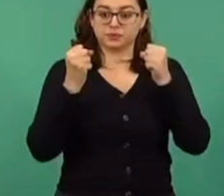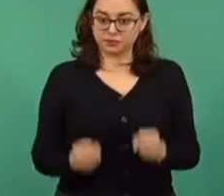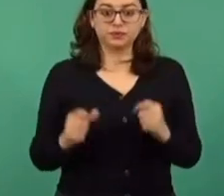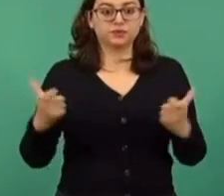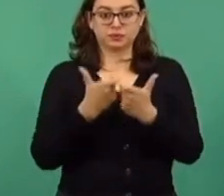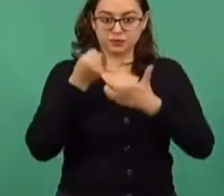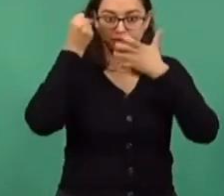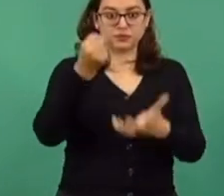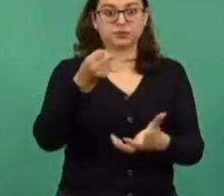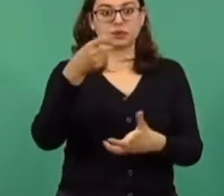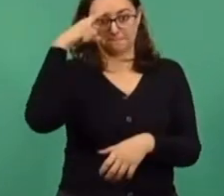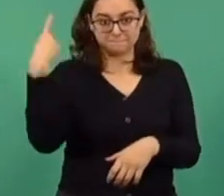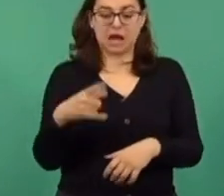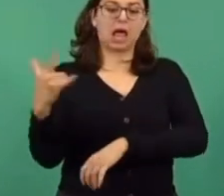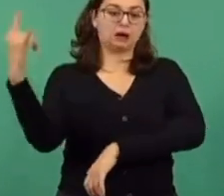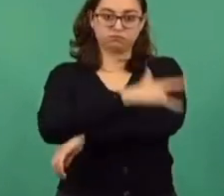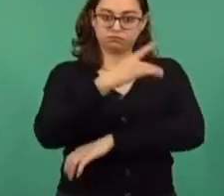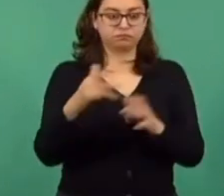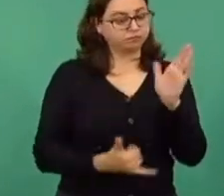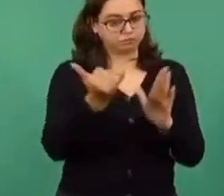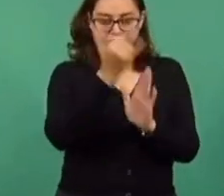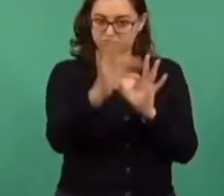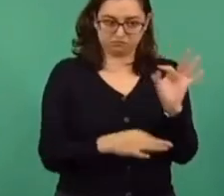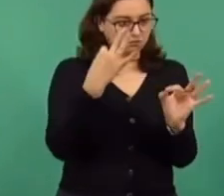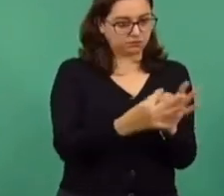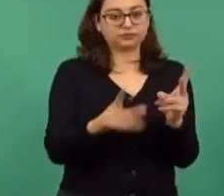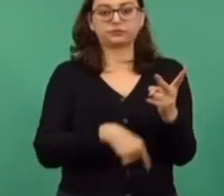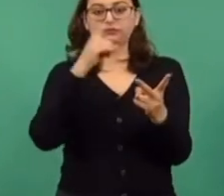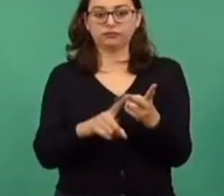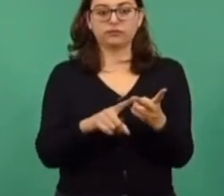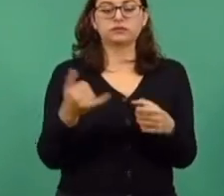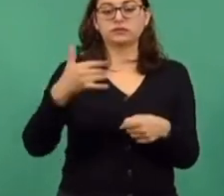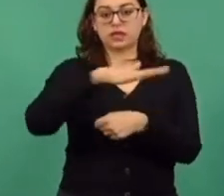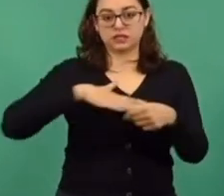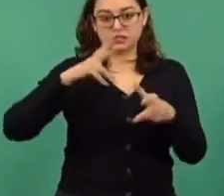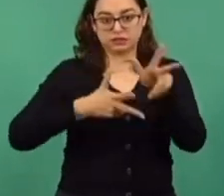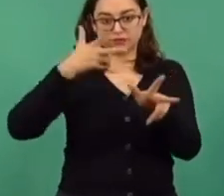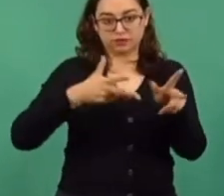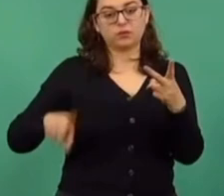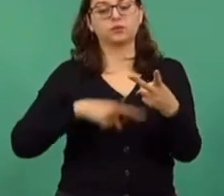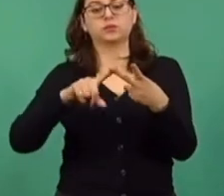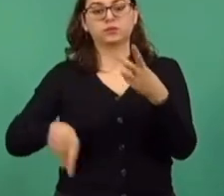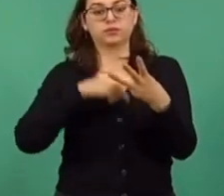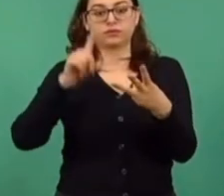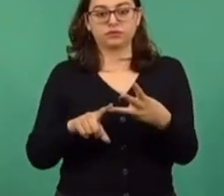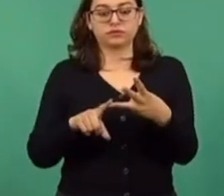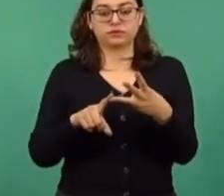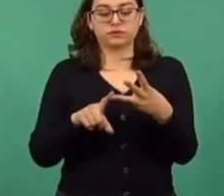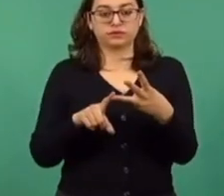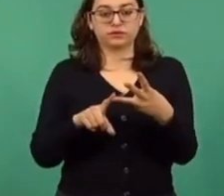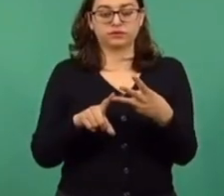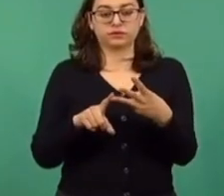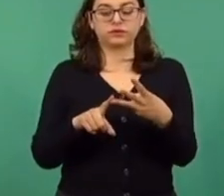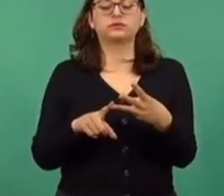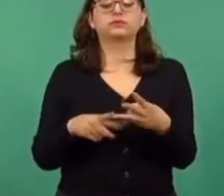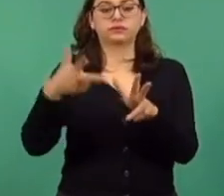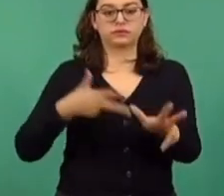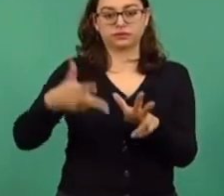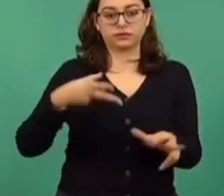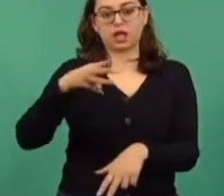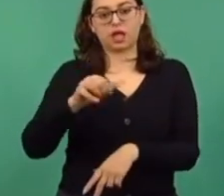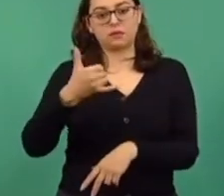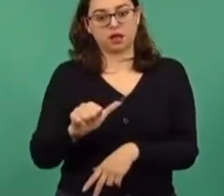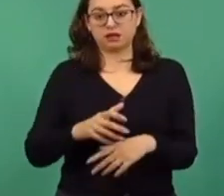fondos para terminar el aeropuerto, para continuar con el programa del Istmo de Tehuantepec, para el presupuesto del Tren Maya,